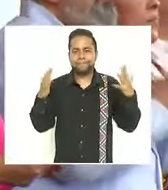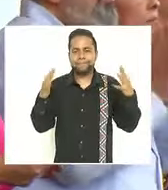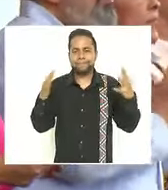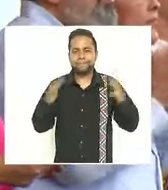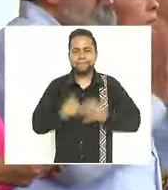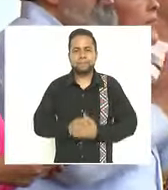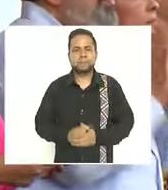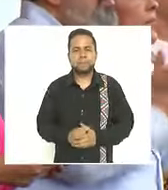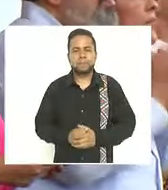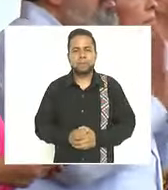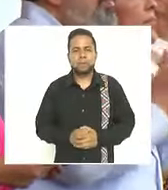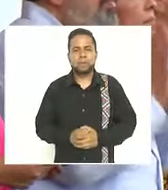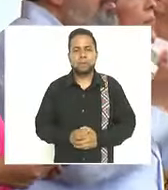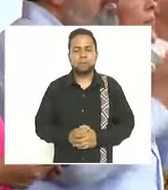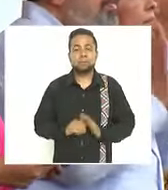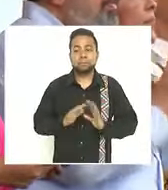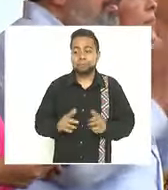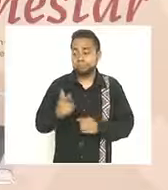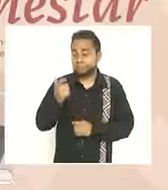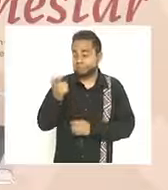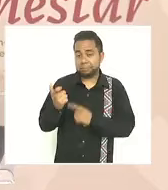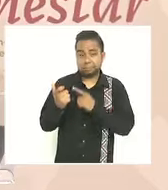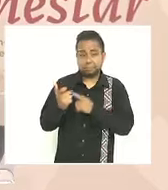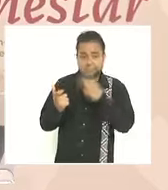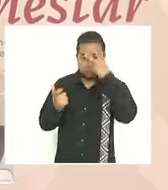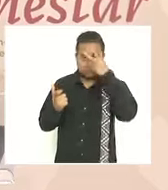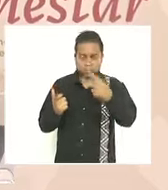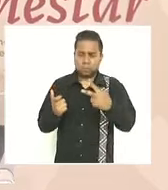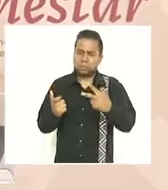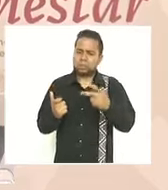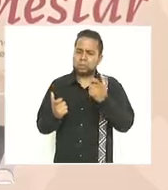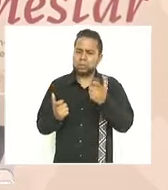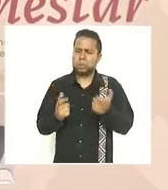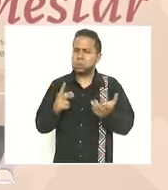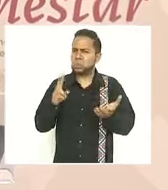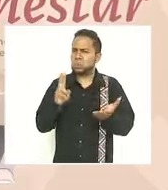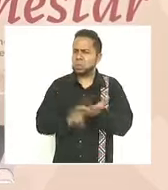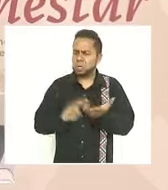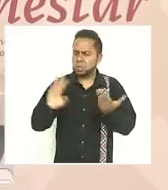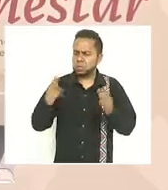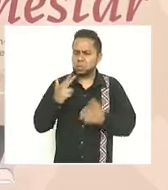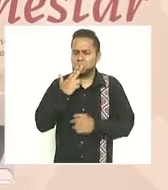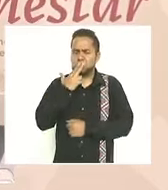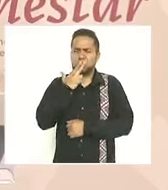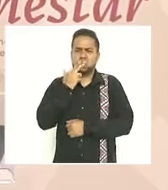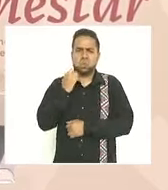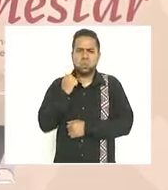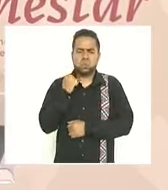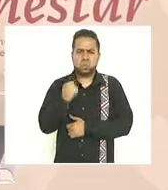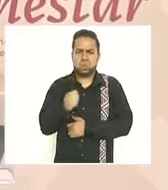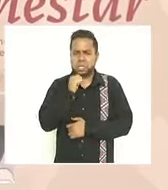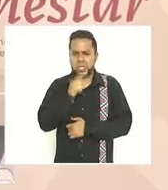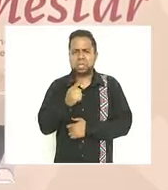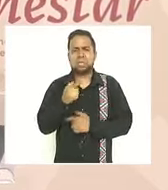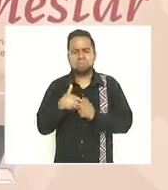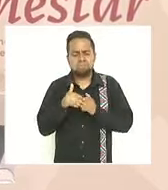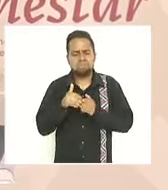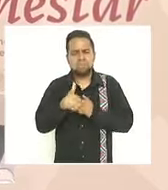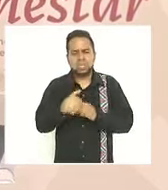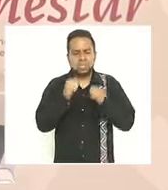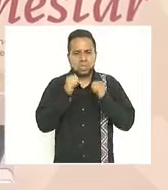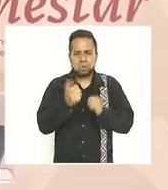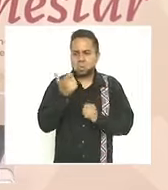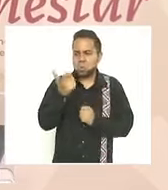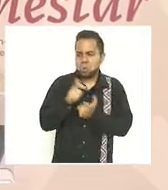convirtió el peso en la moneda más apreciada a nivel mundial y aseguró finanzas sanas para